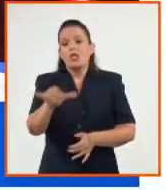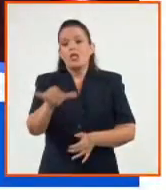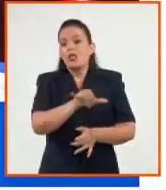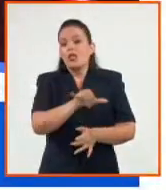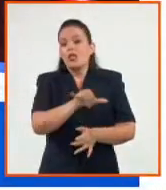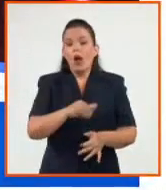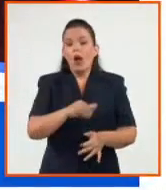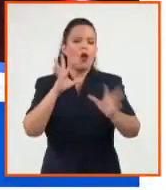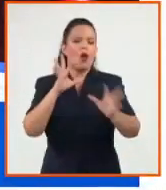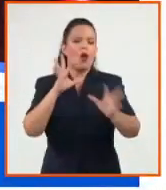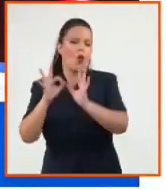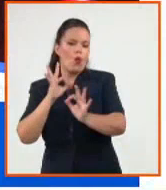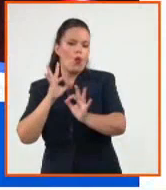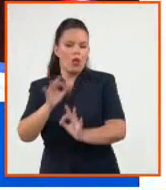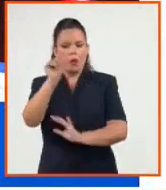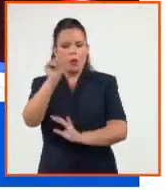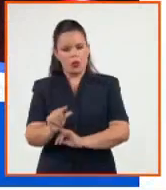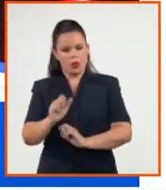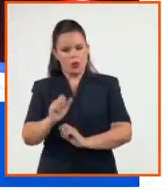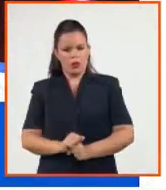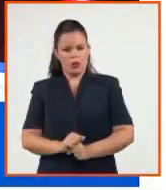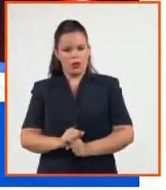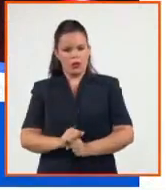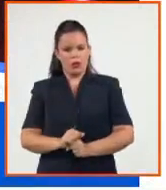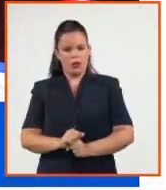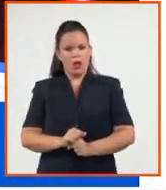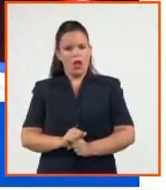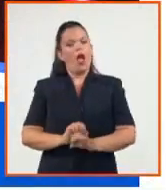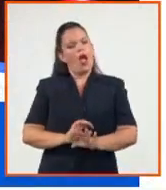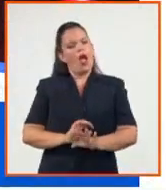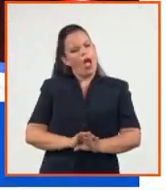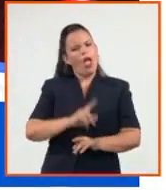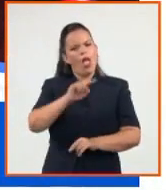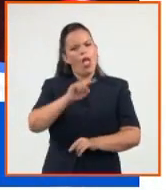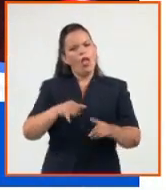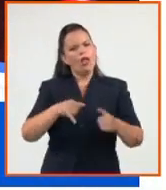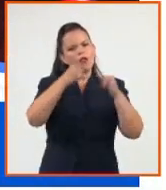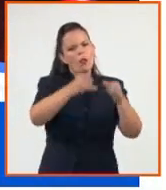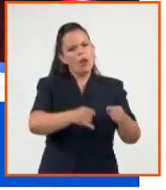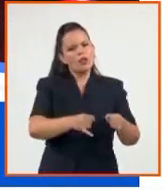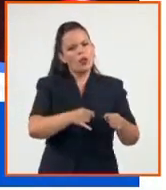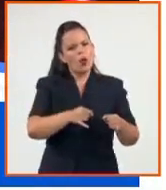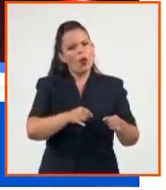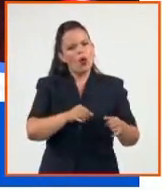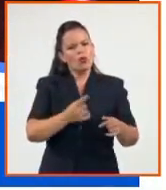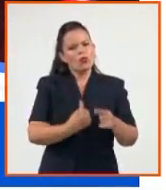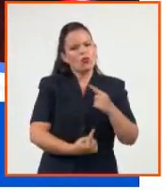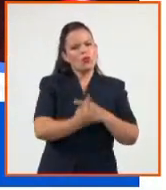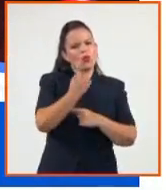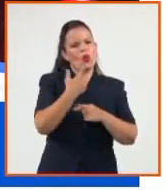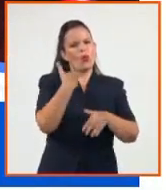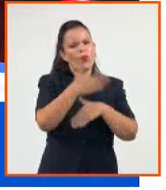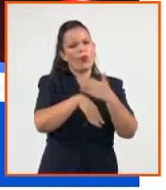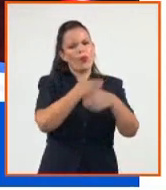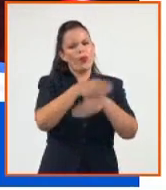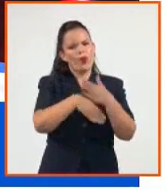incidentes, viceministro, no son solo incidentes que tengan que ver con el orden tecnológico de ataques cibernéticos, tiene que ver también con esta